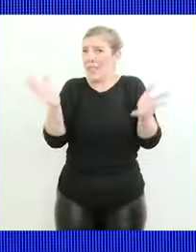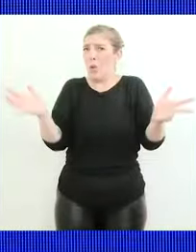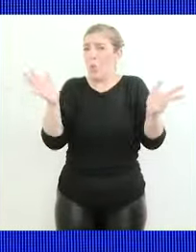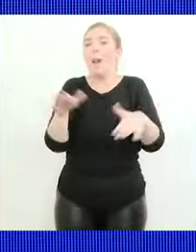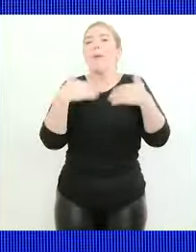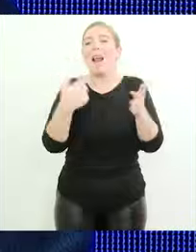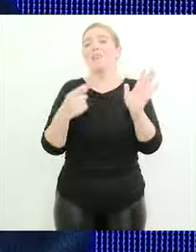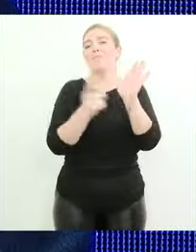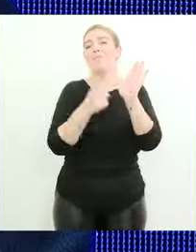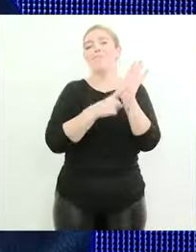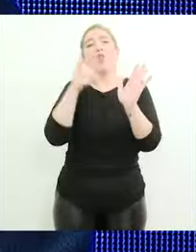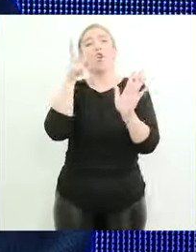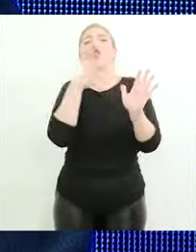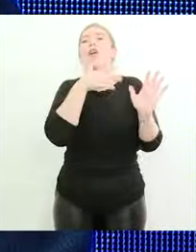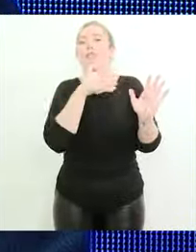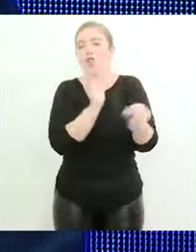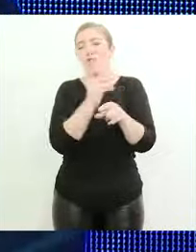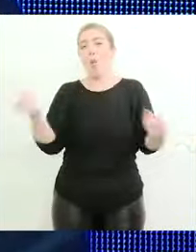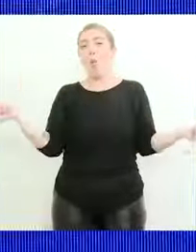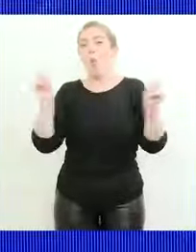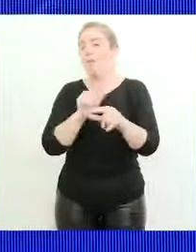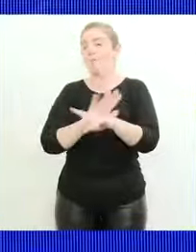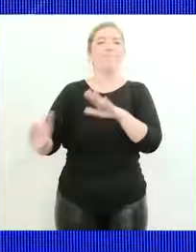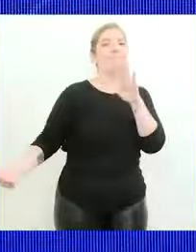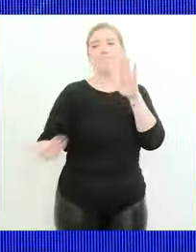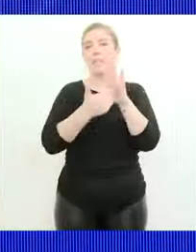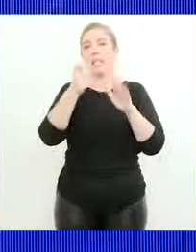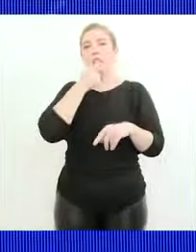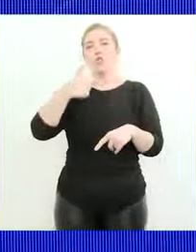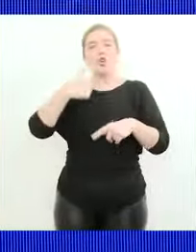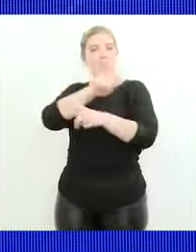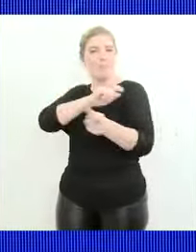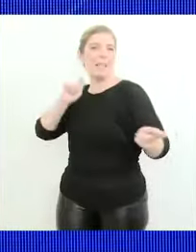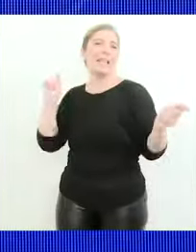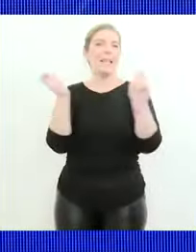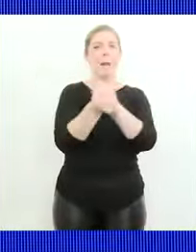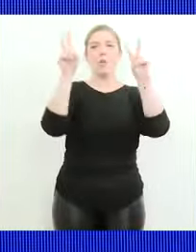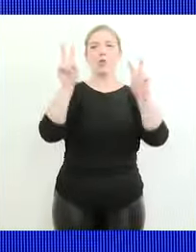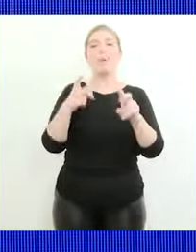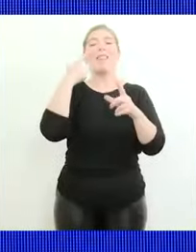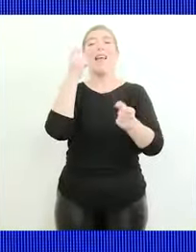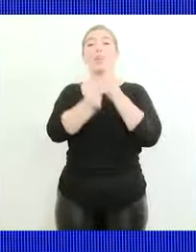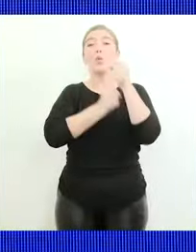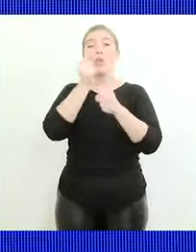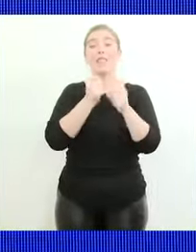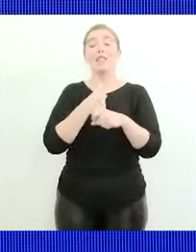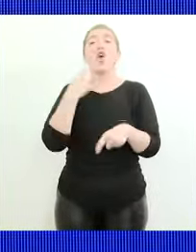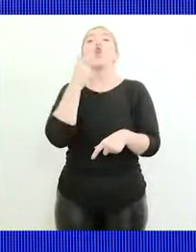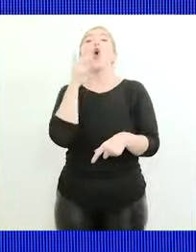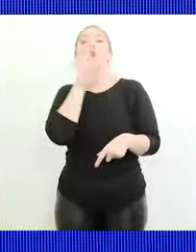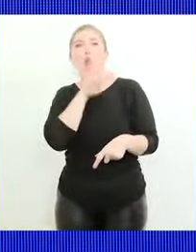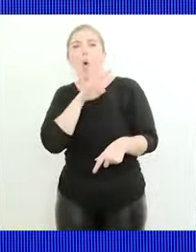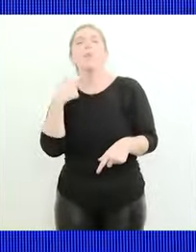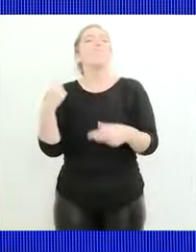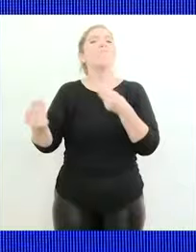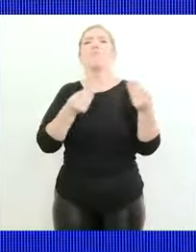814 la vuelta del 814 es fundamental porque si yo logro darle la vuelta de industrialización al cobre lo que voy a